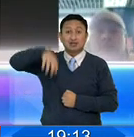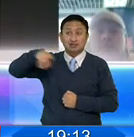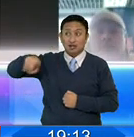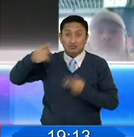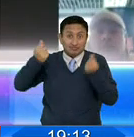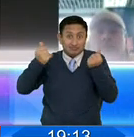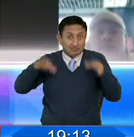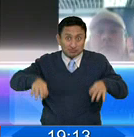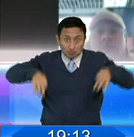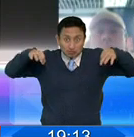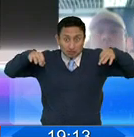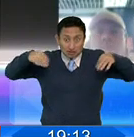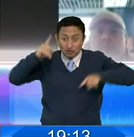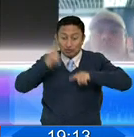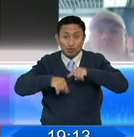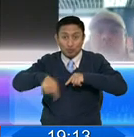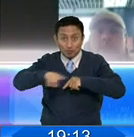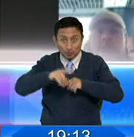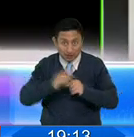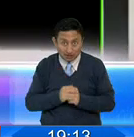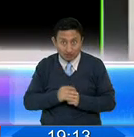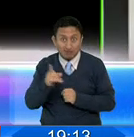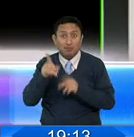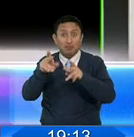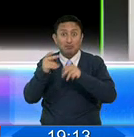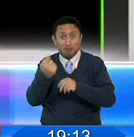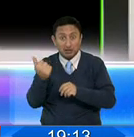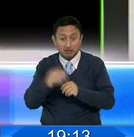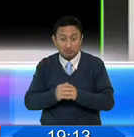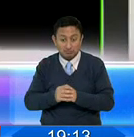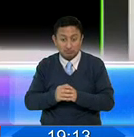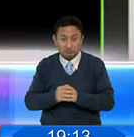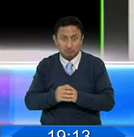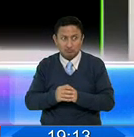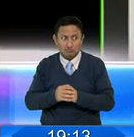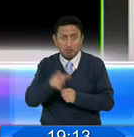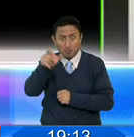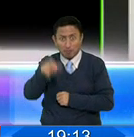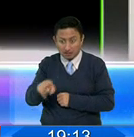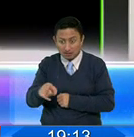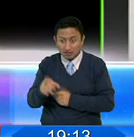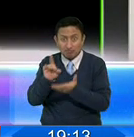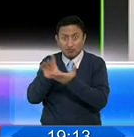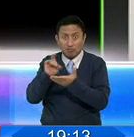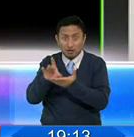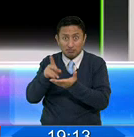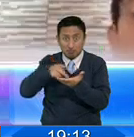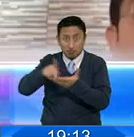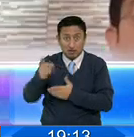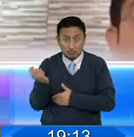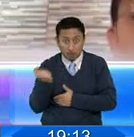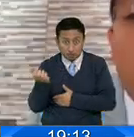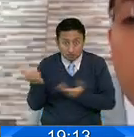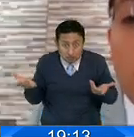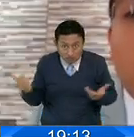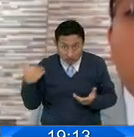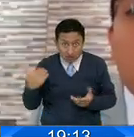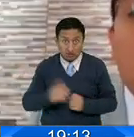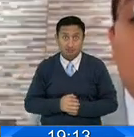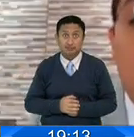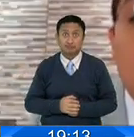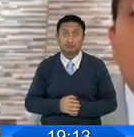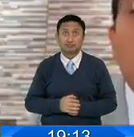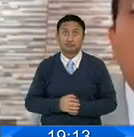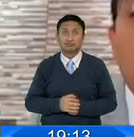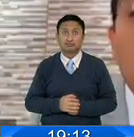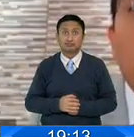para mantener esas partidas presupuestarias, ¿va a tener la plata para liquidar a esos servidores públicos? No se puede materializar